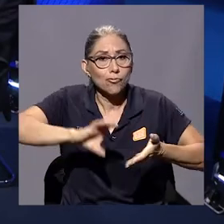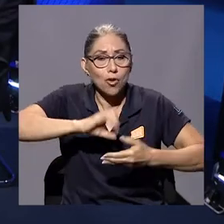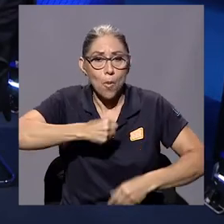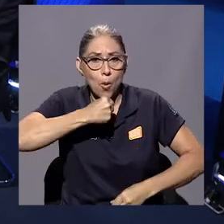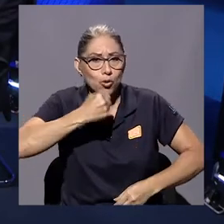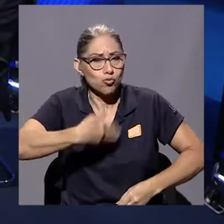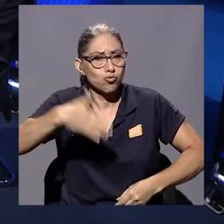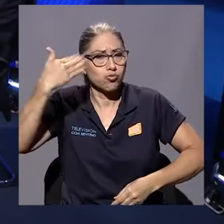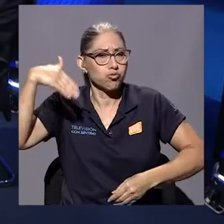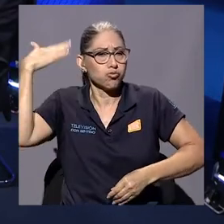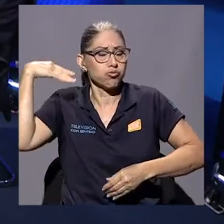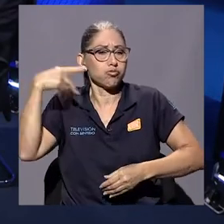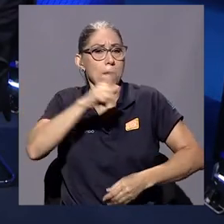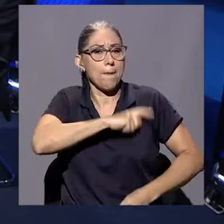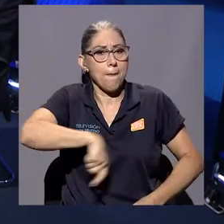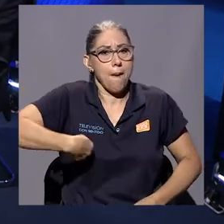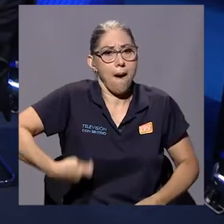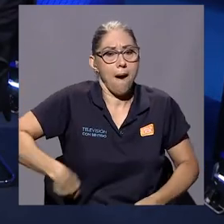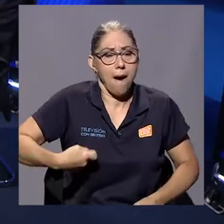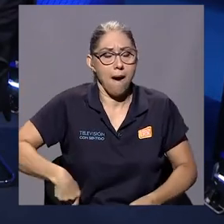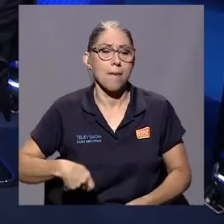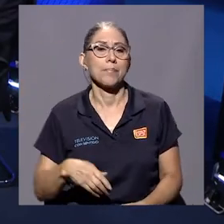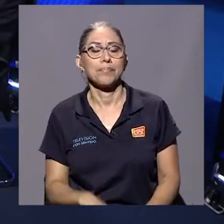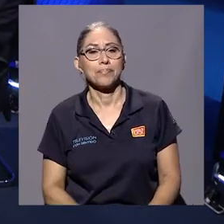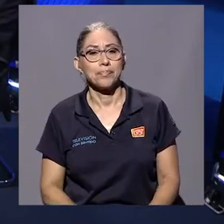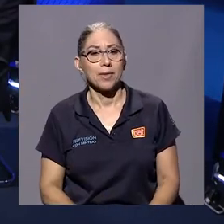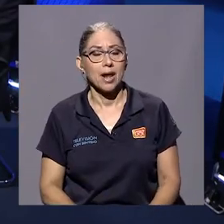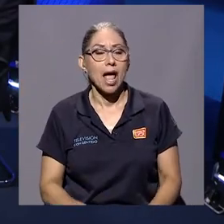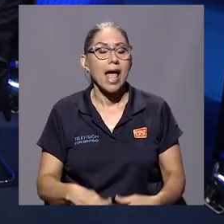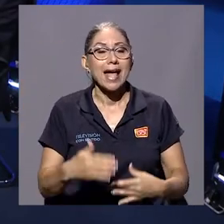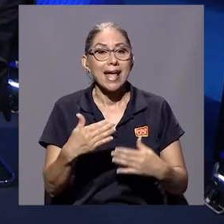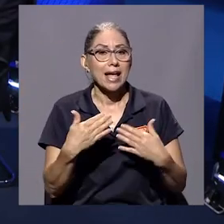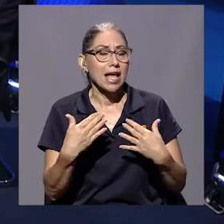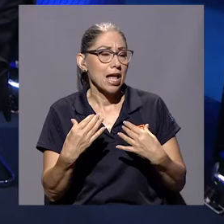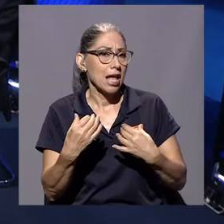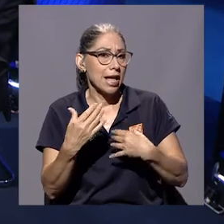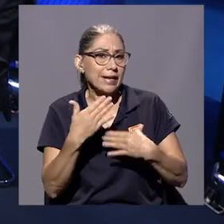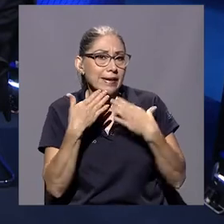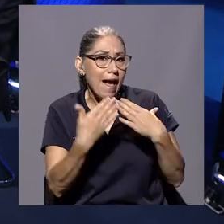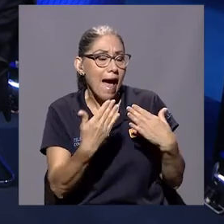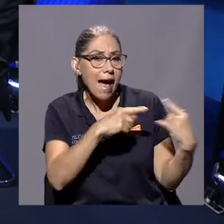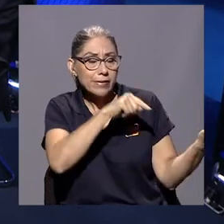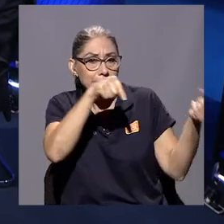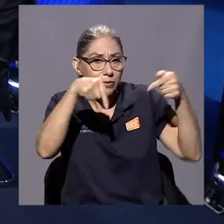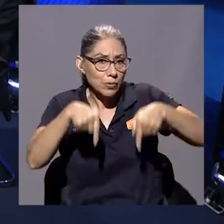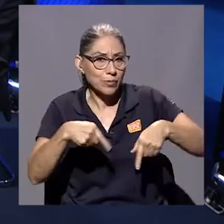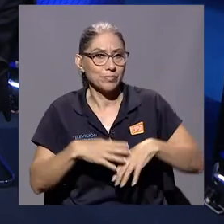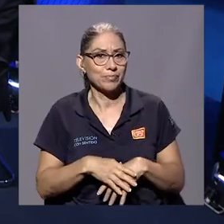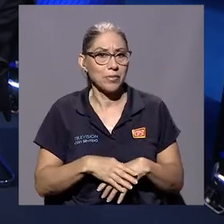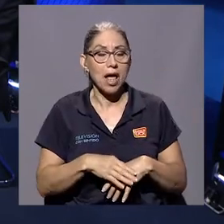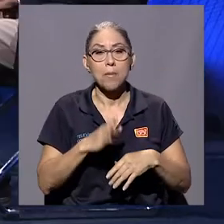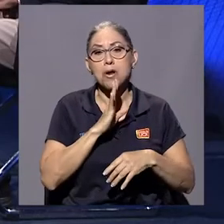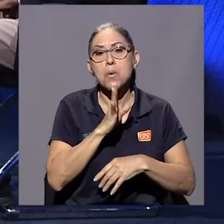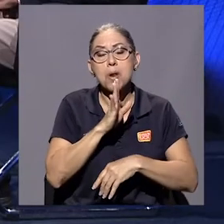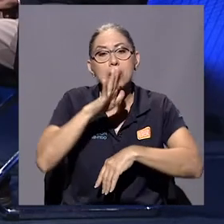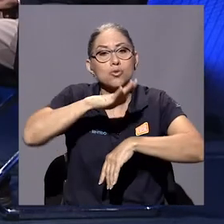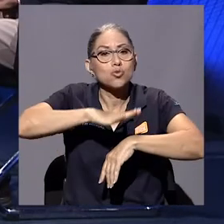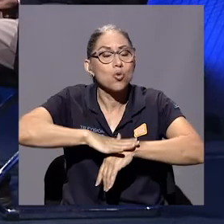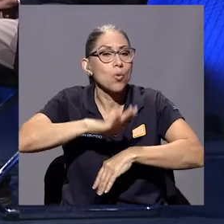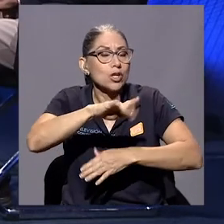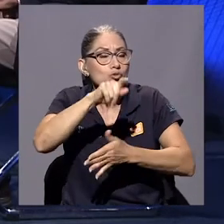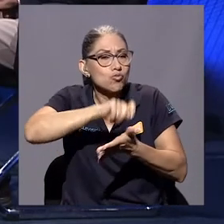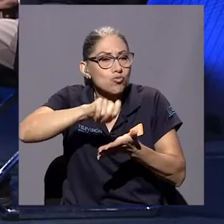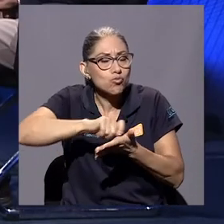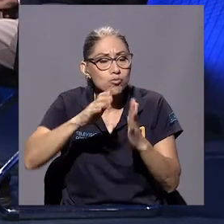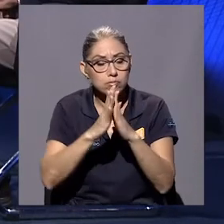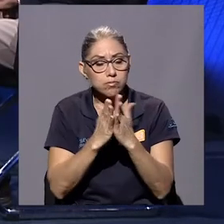Periodistas, donde fue presidente por un periodo bastante largo. Gracias por estar con nosotros Don Enrique y un poquito venirnos a comentar sobre este